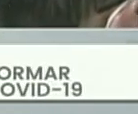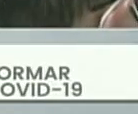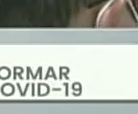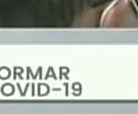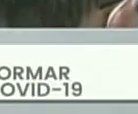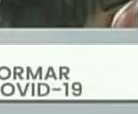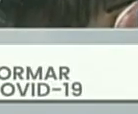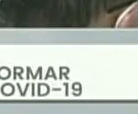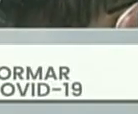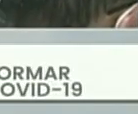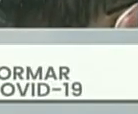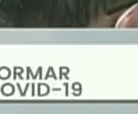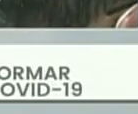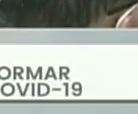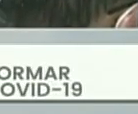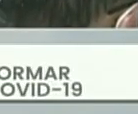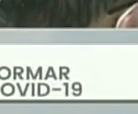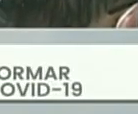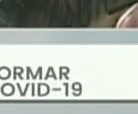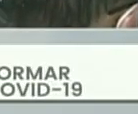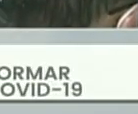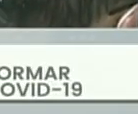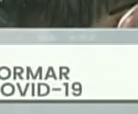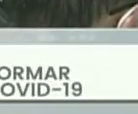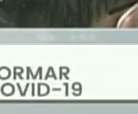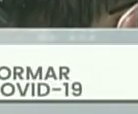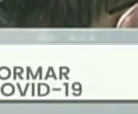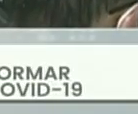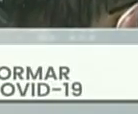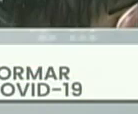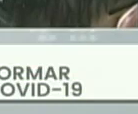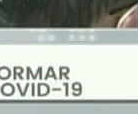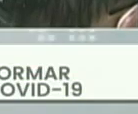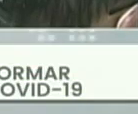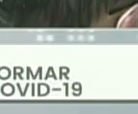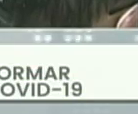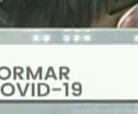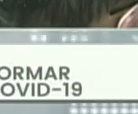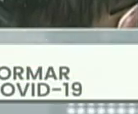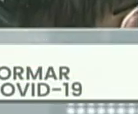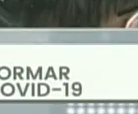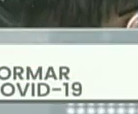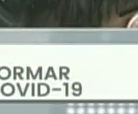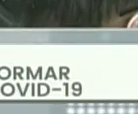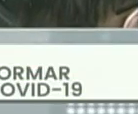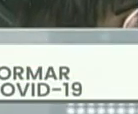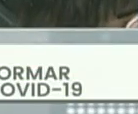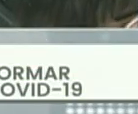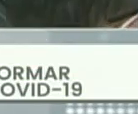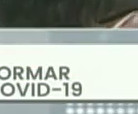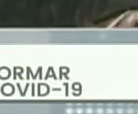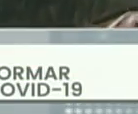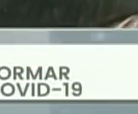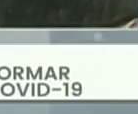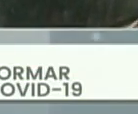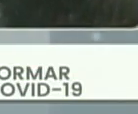hablamos de todas estas cosas interesados en los tratamientos en todo lo que estamos haciendo